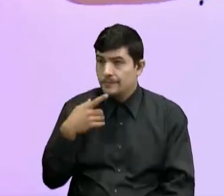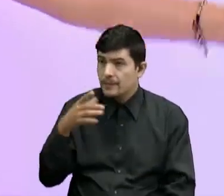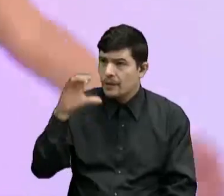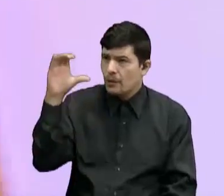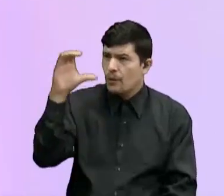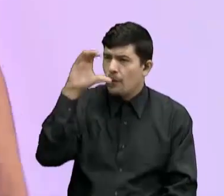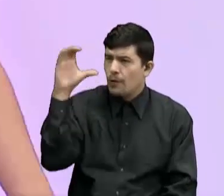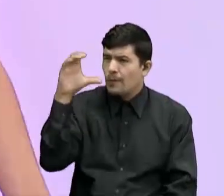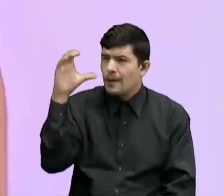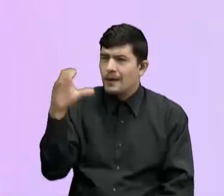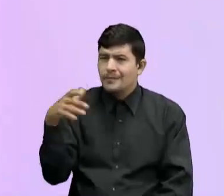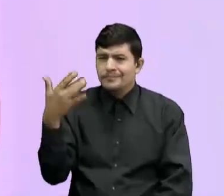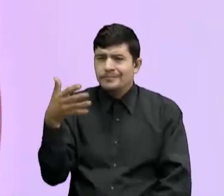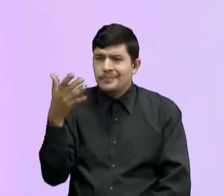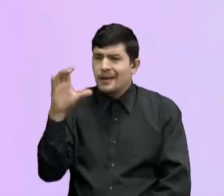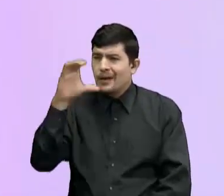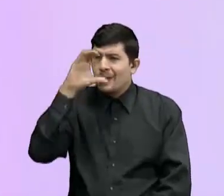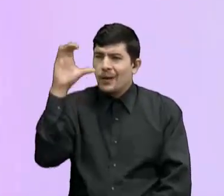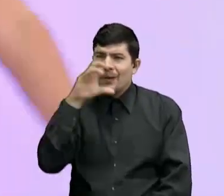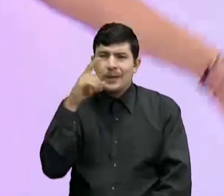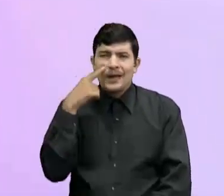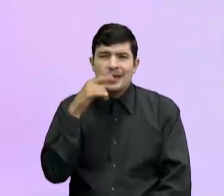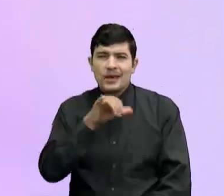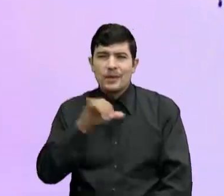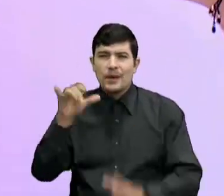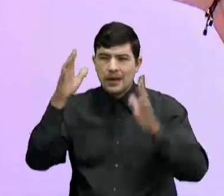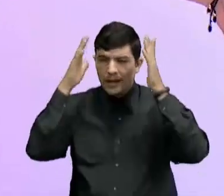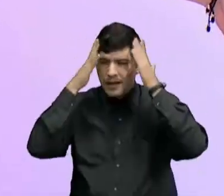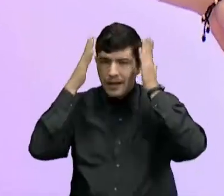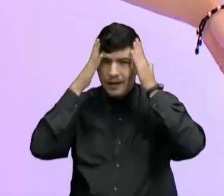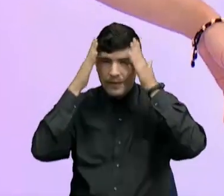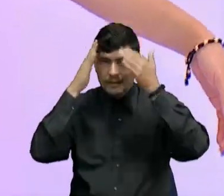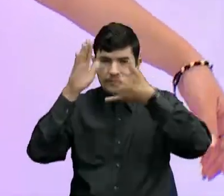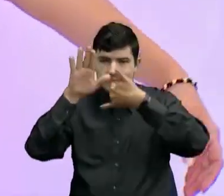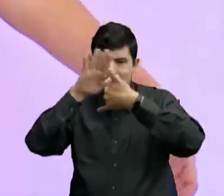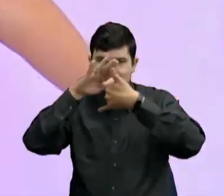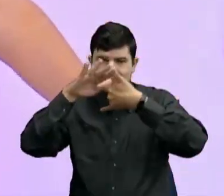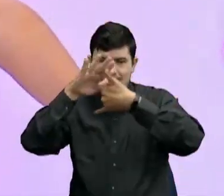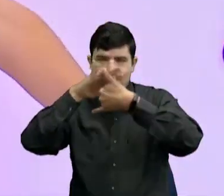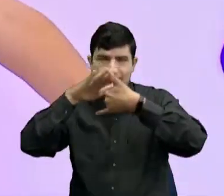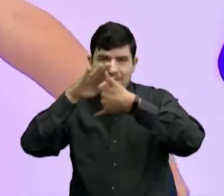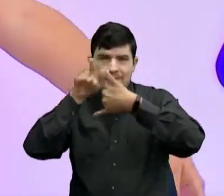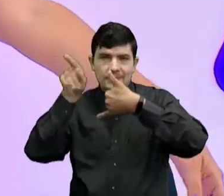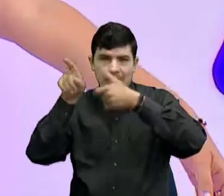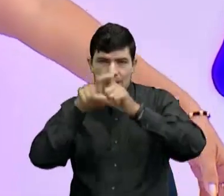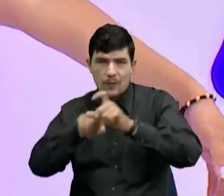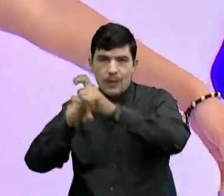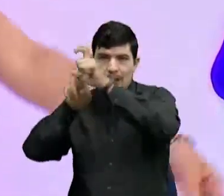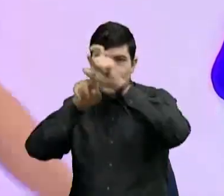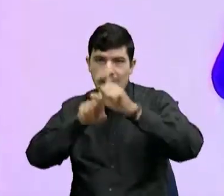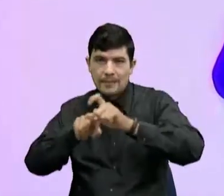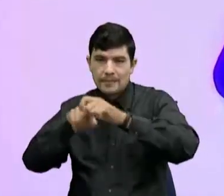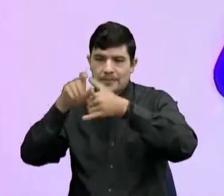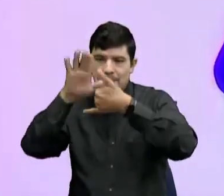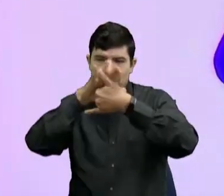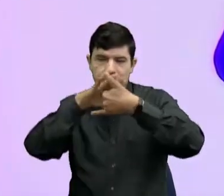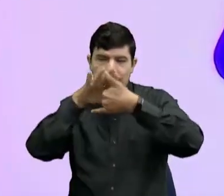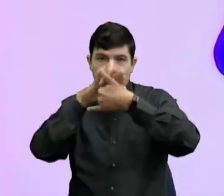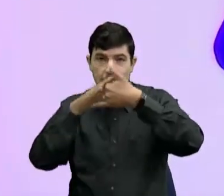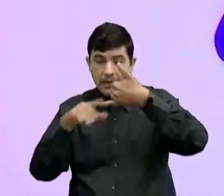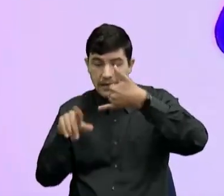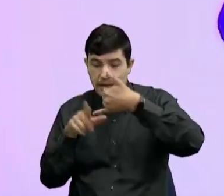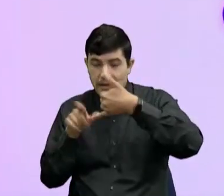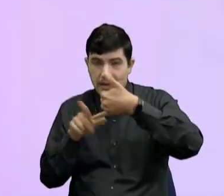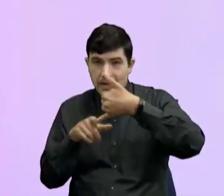Como Colombia es como Un cuerpo humano Tiene una cabeza Que es arriba En la guajira ¿Cierto? Correcto Tiene los pies